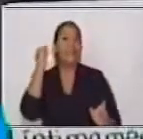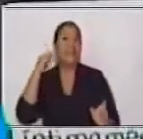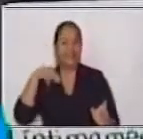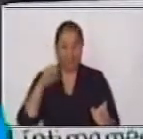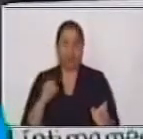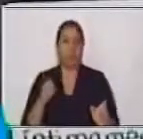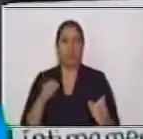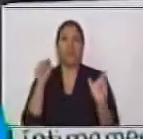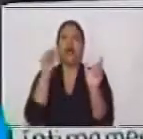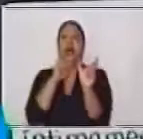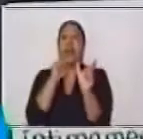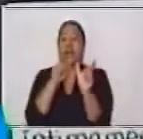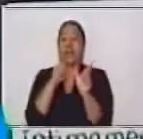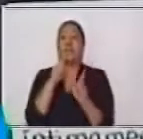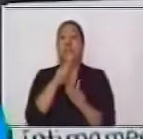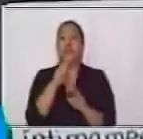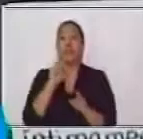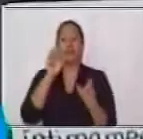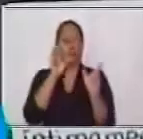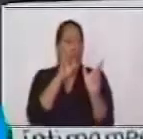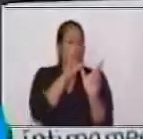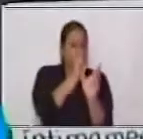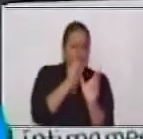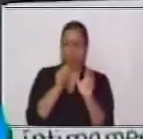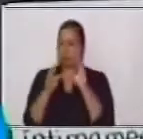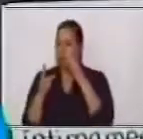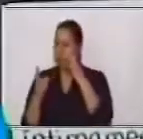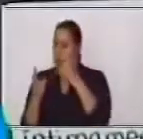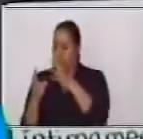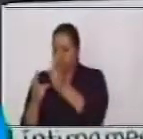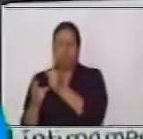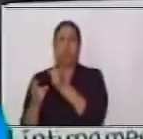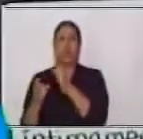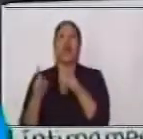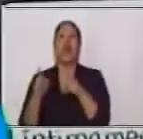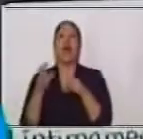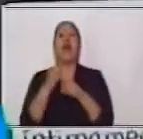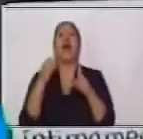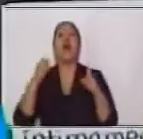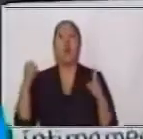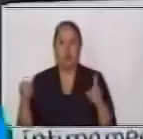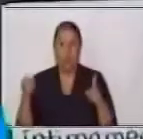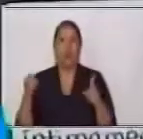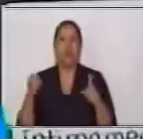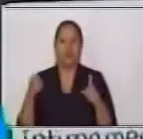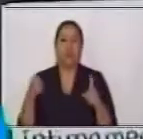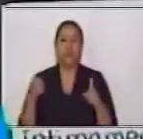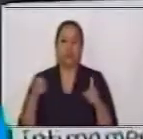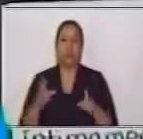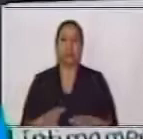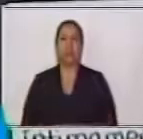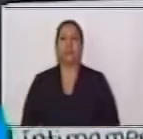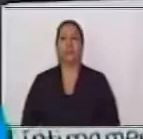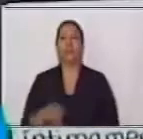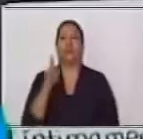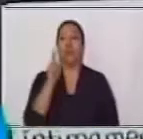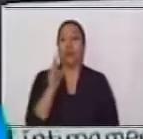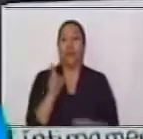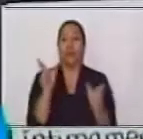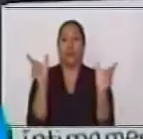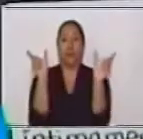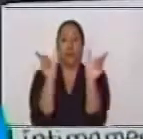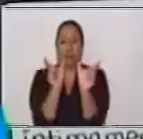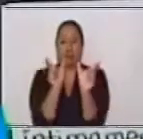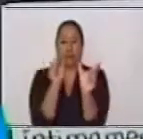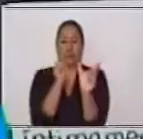identificar las oraciones yuxtapuestas, que son palabras compuestas que están separadas por